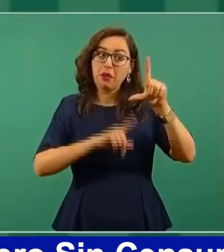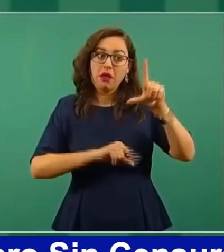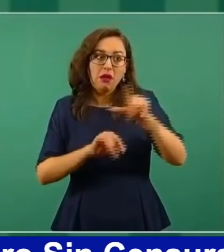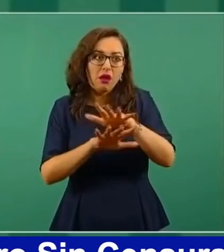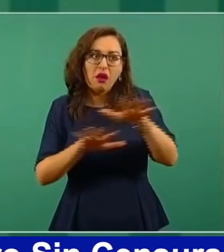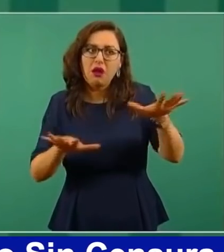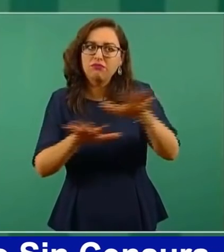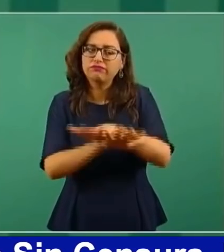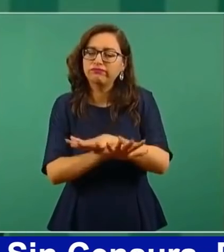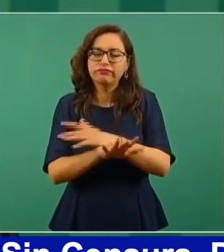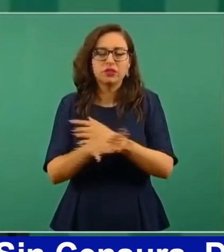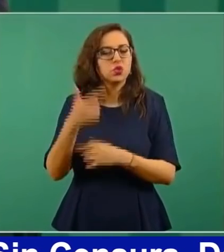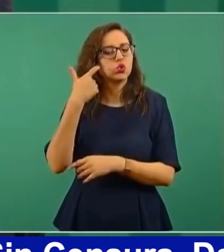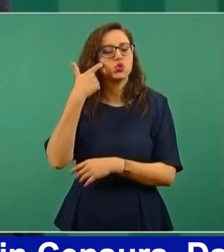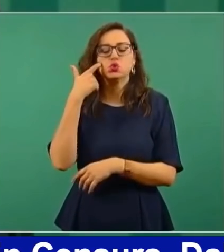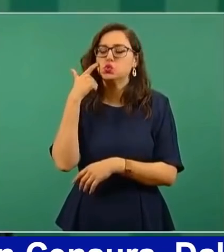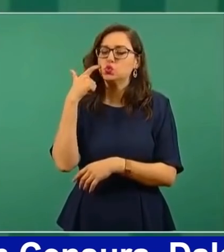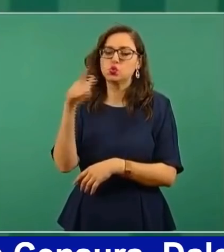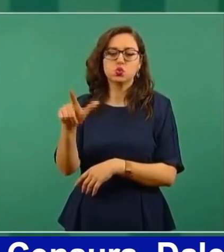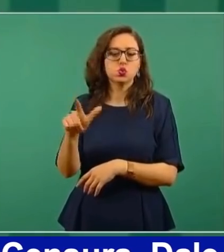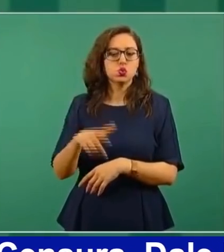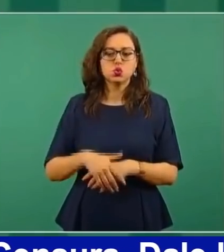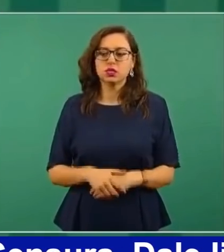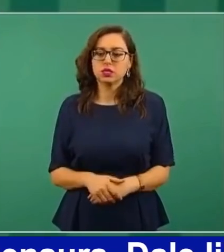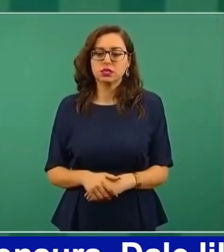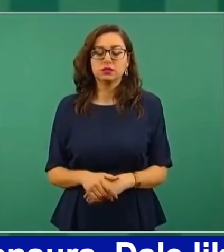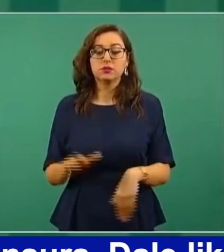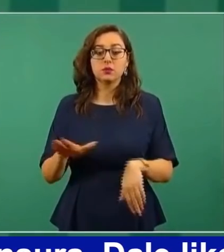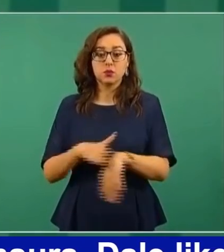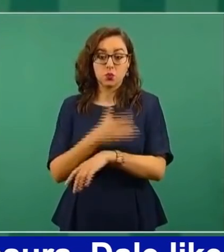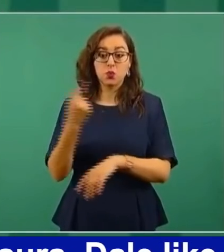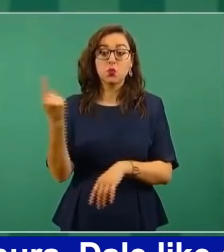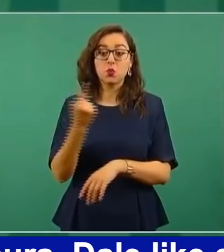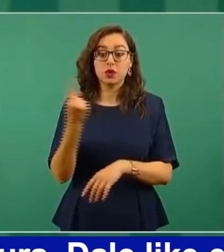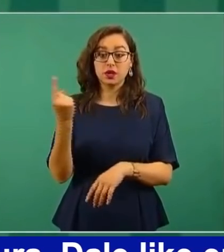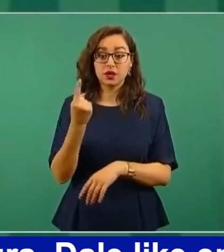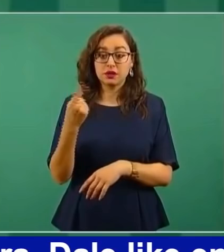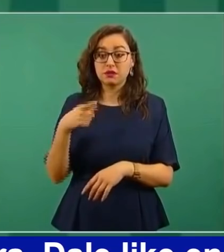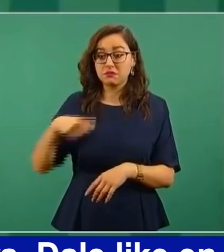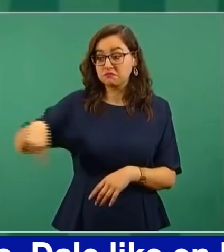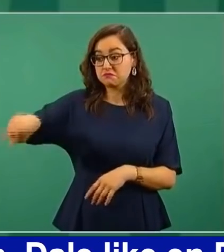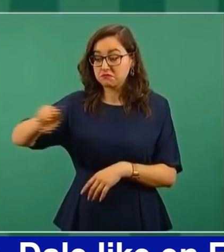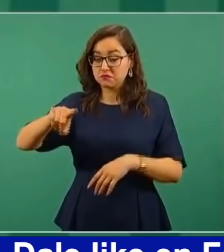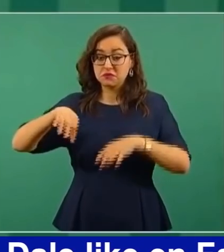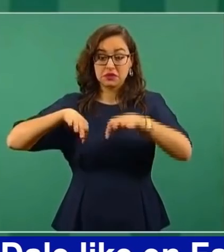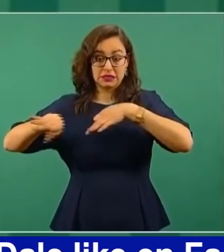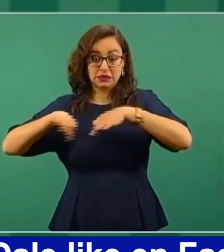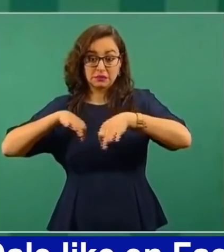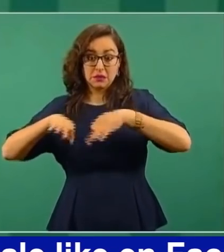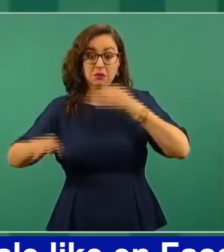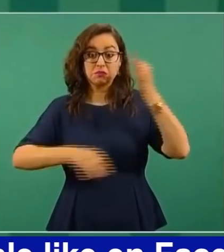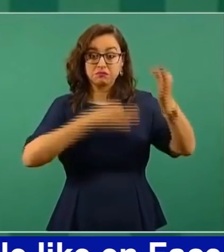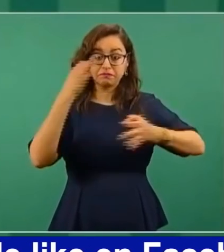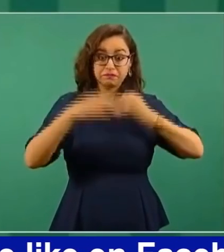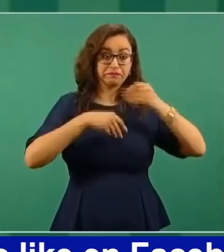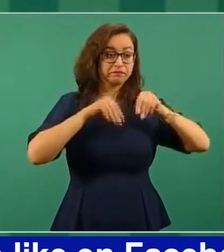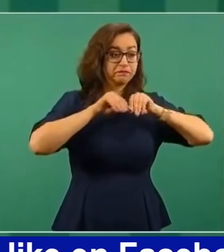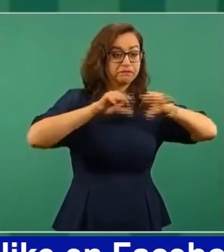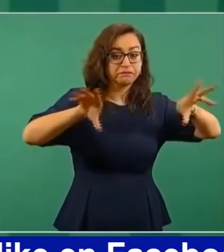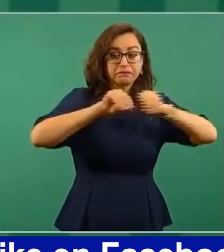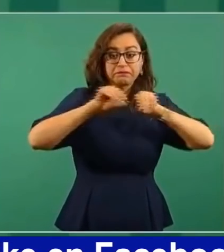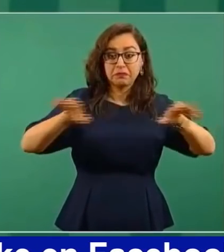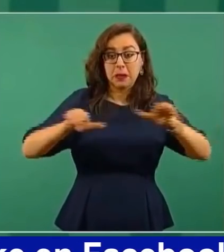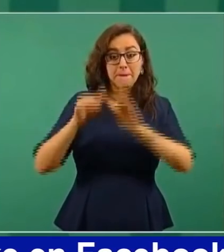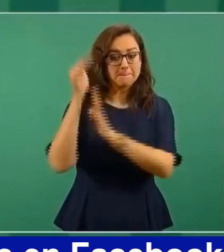Pero no sólo es porque dejaron de recibir publicidad o ya no reciben lo que